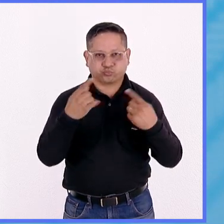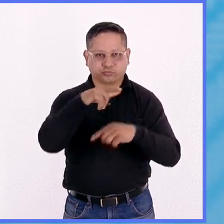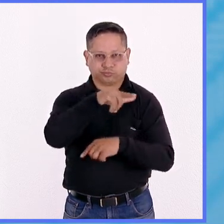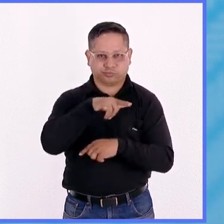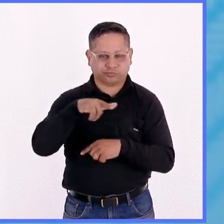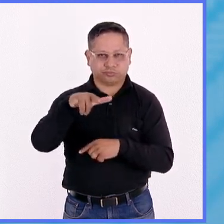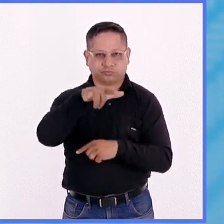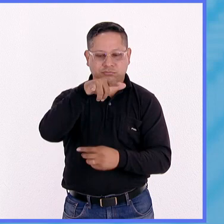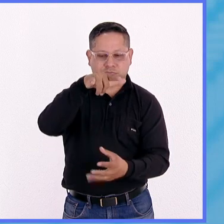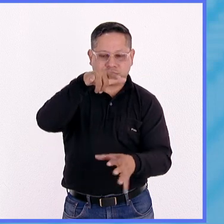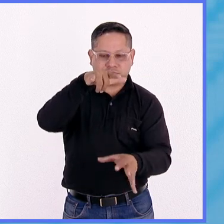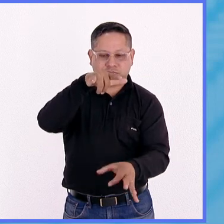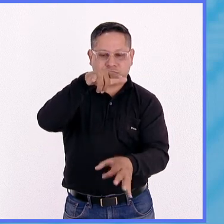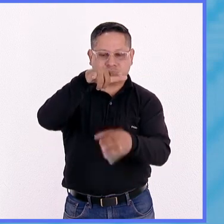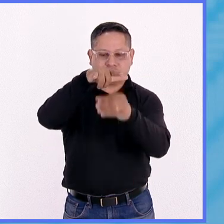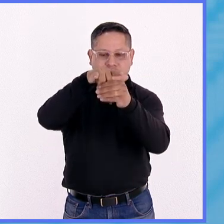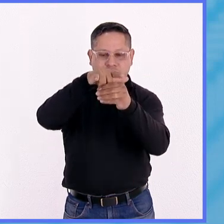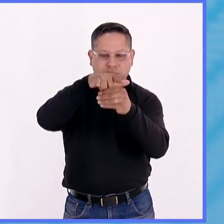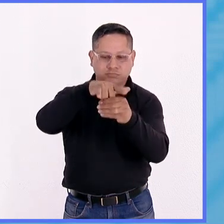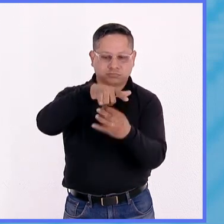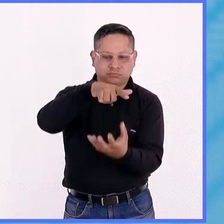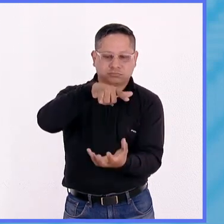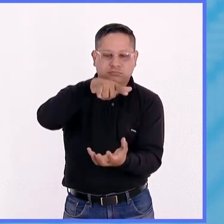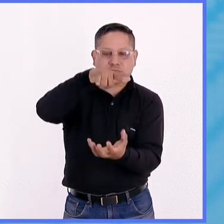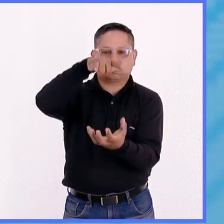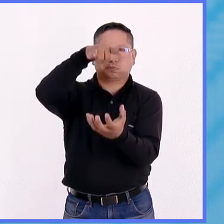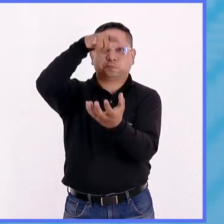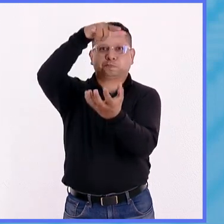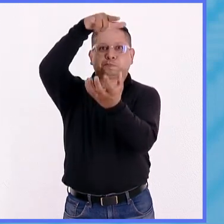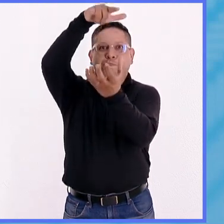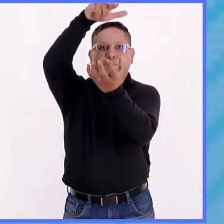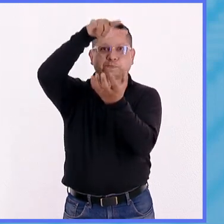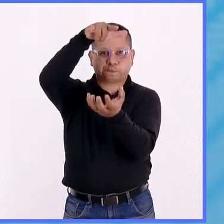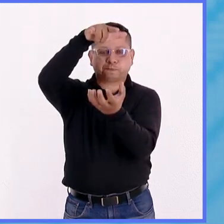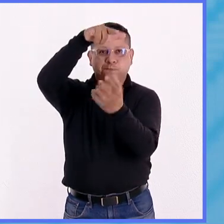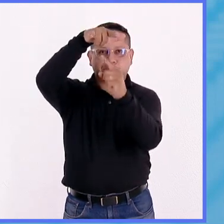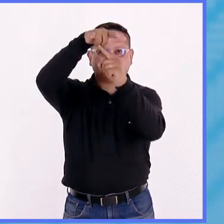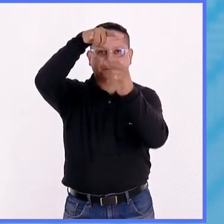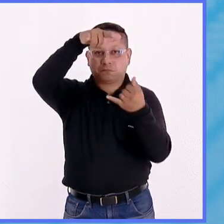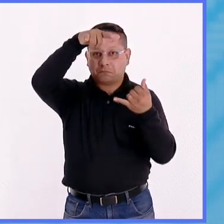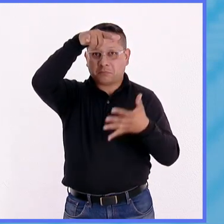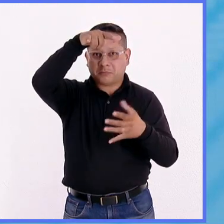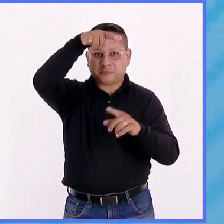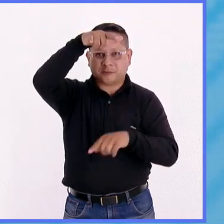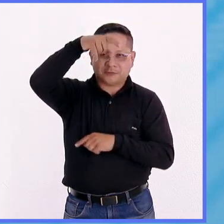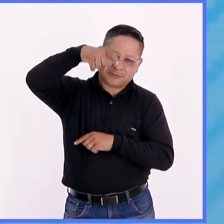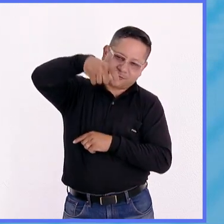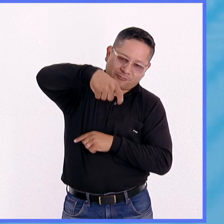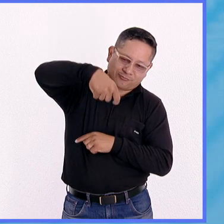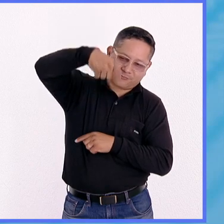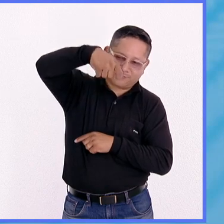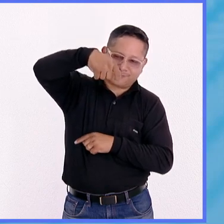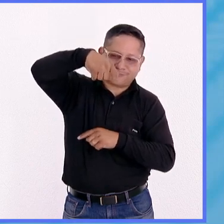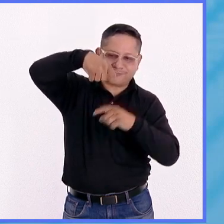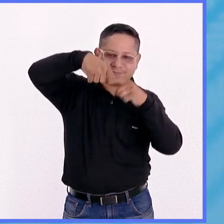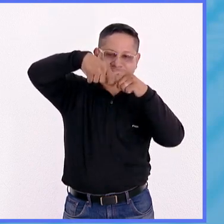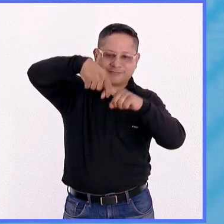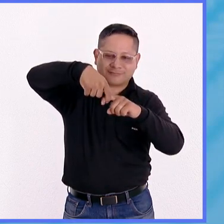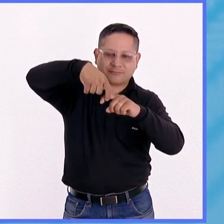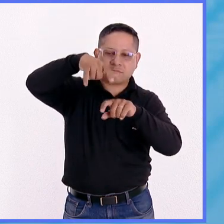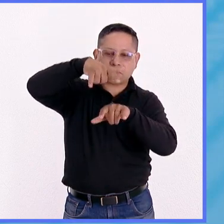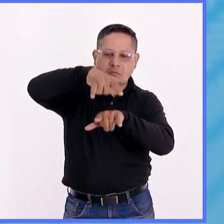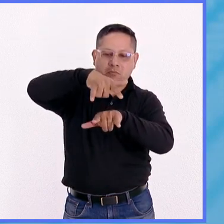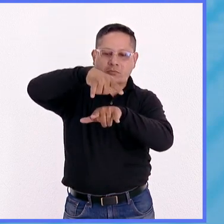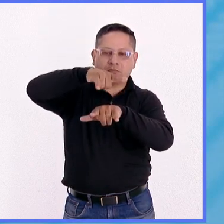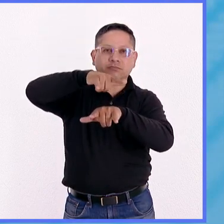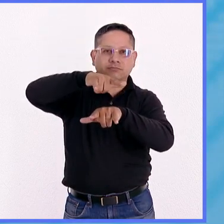tener la rigidez estructural para soportarlo. Entonces, lleva su ganchito, como decimos. Ese es el que